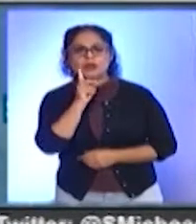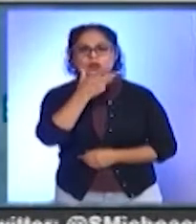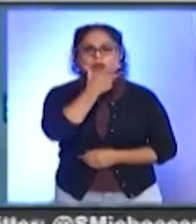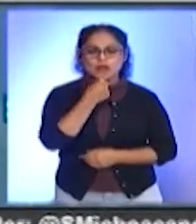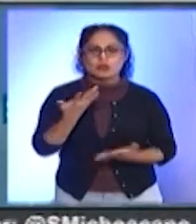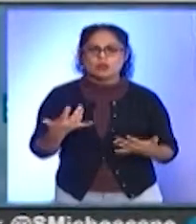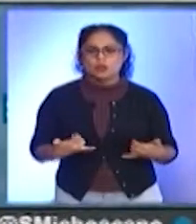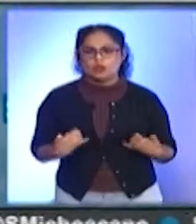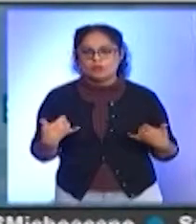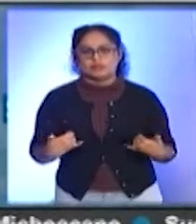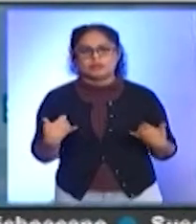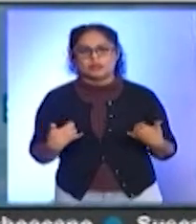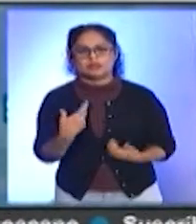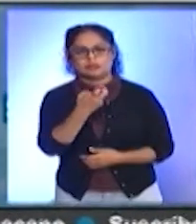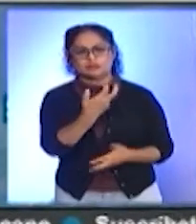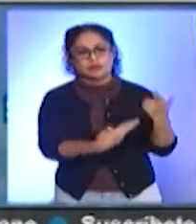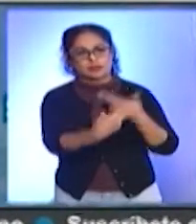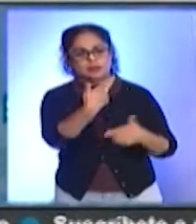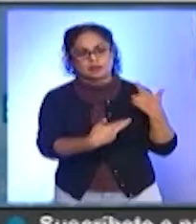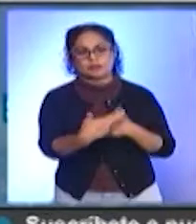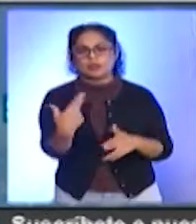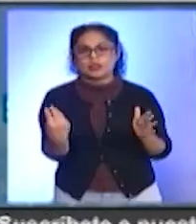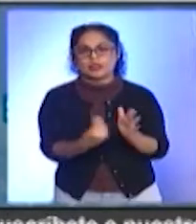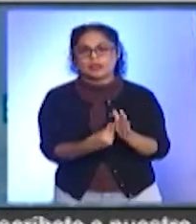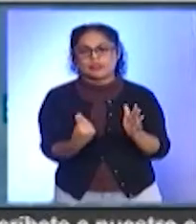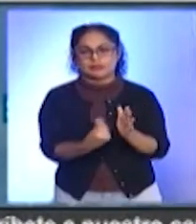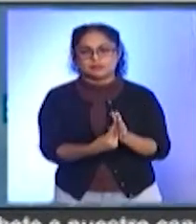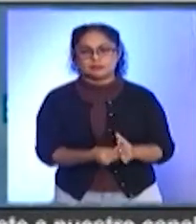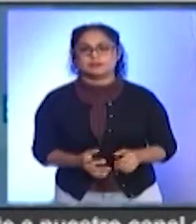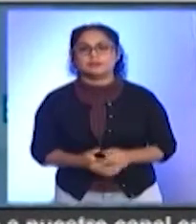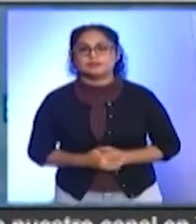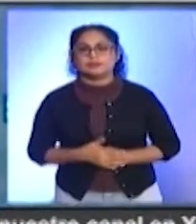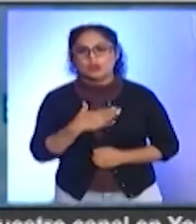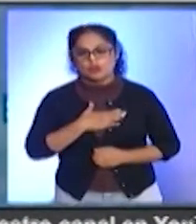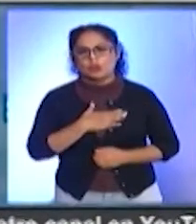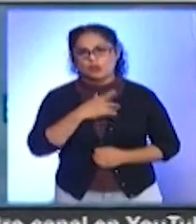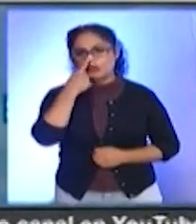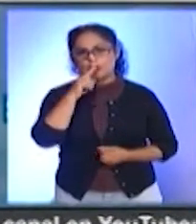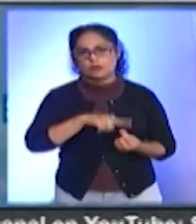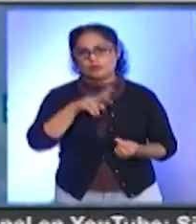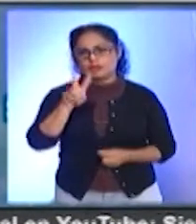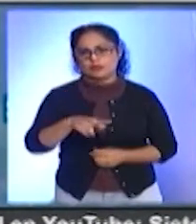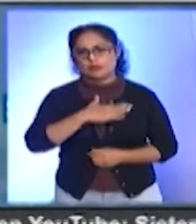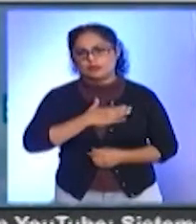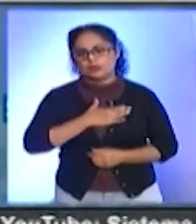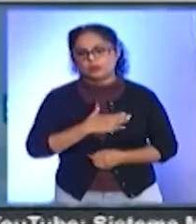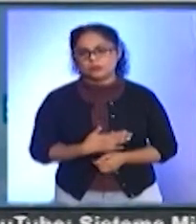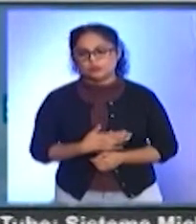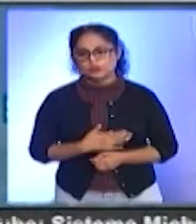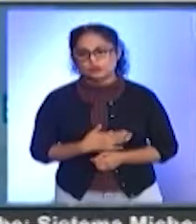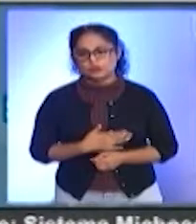a los jóvenes, este regreso a clases. Creo que ya es justo que lo podamos